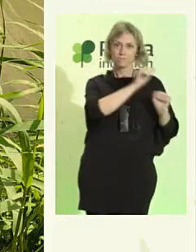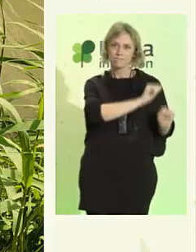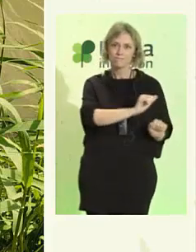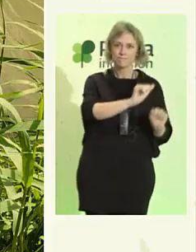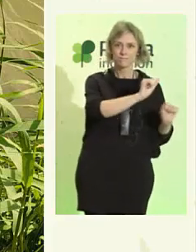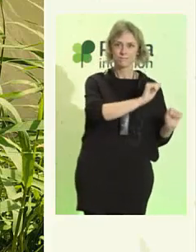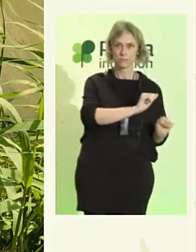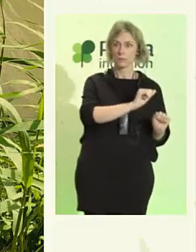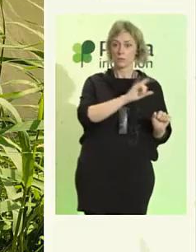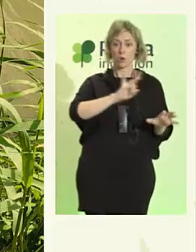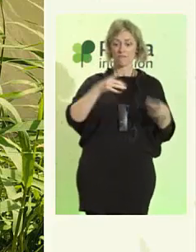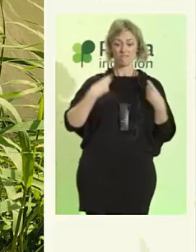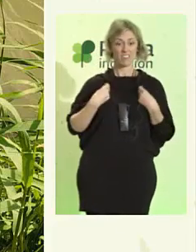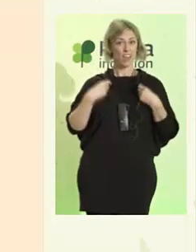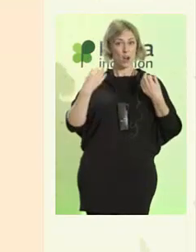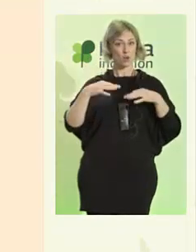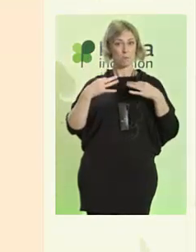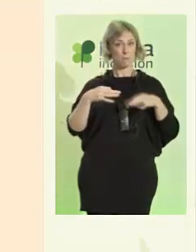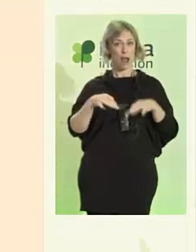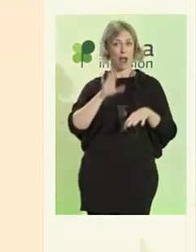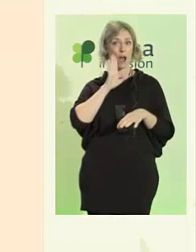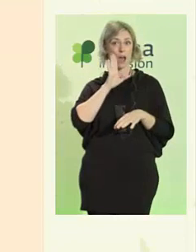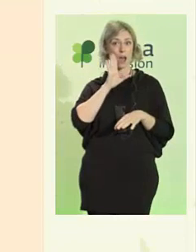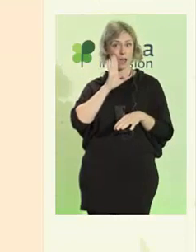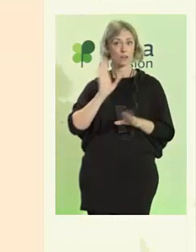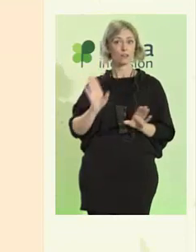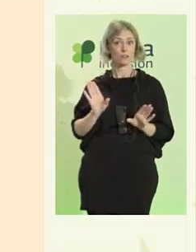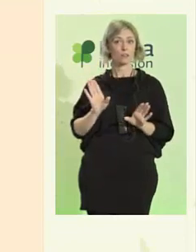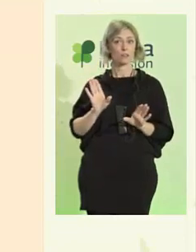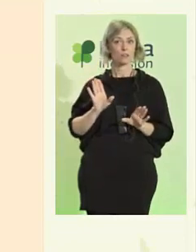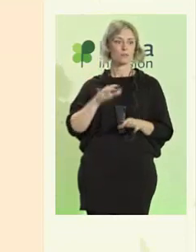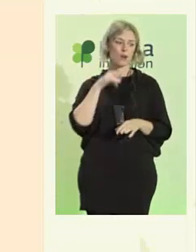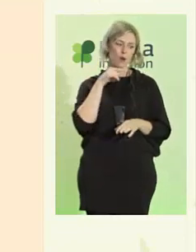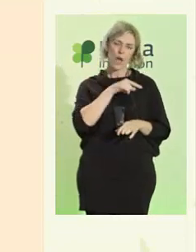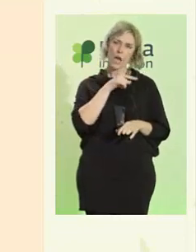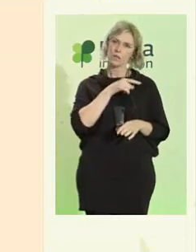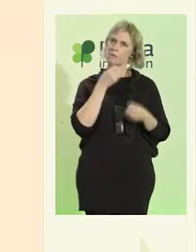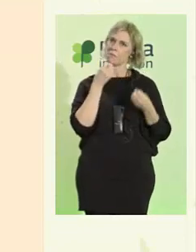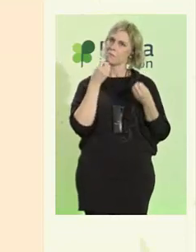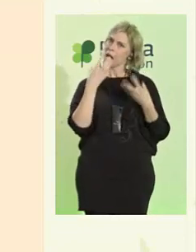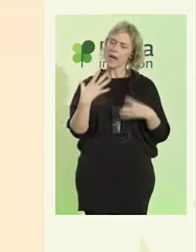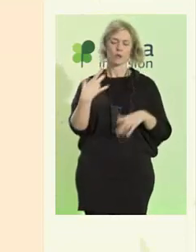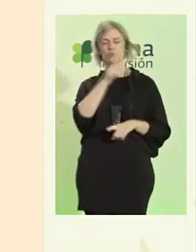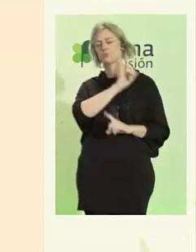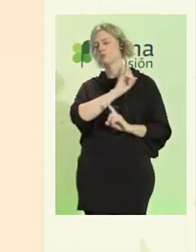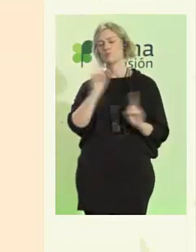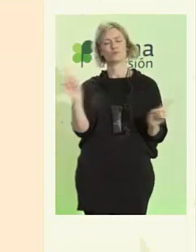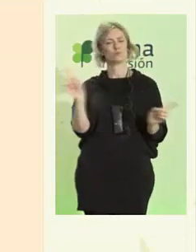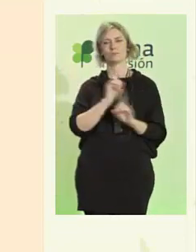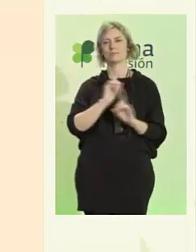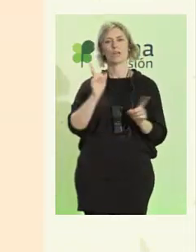hablábamos antes. Y eso no quiere decir que esto esté bien, tenemos que cambiar estas cosas.